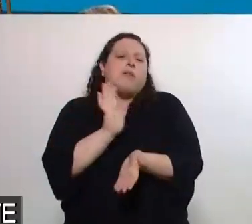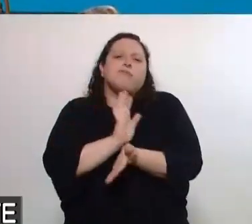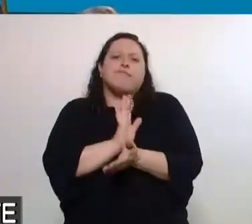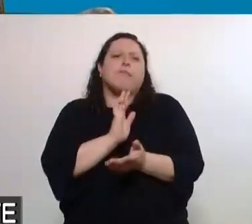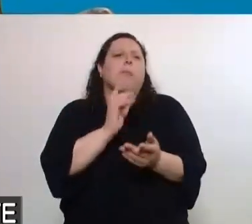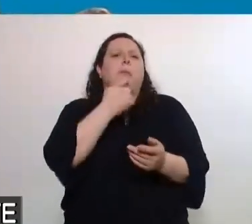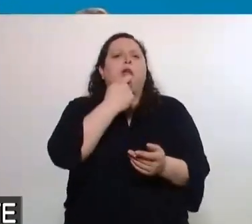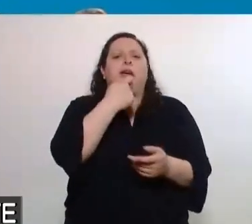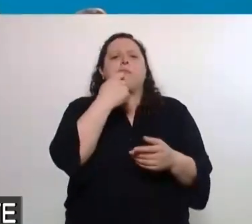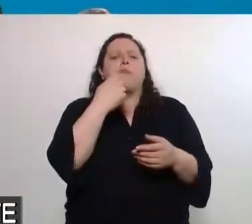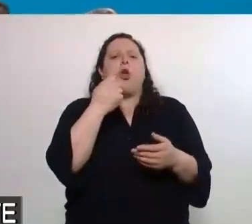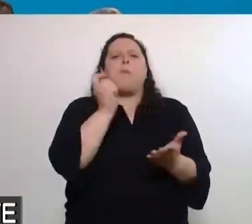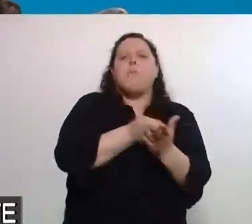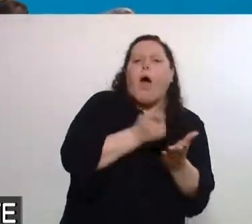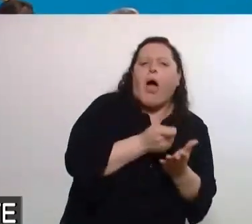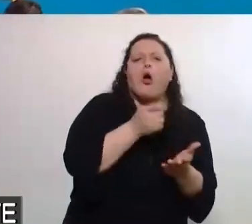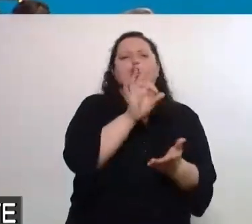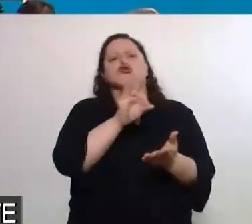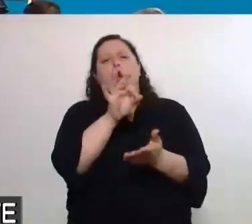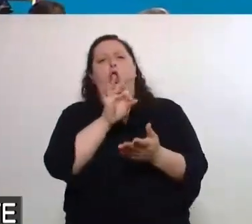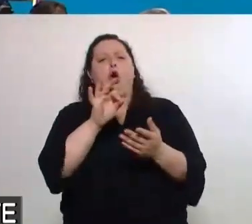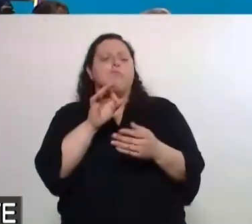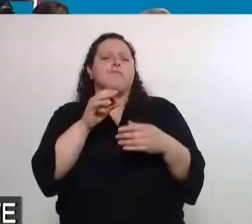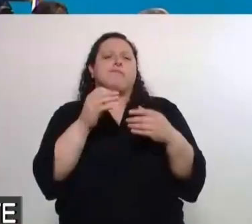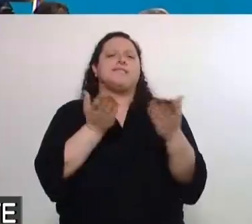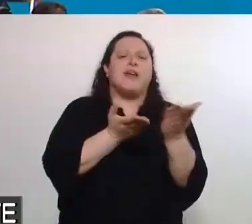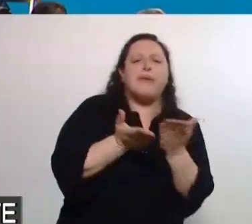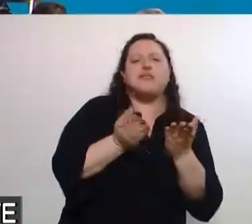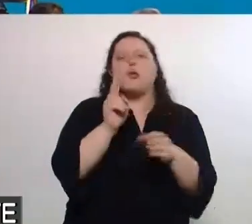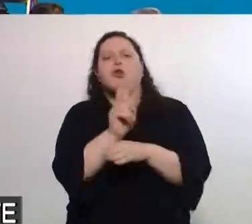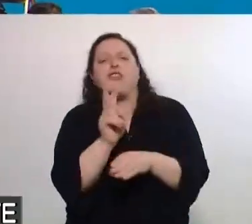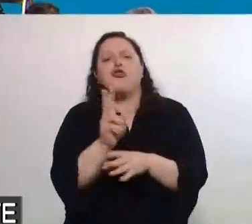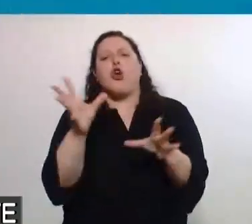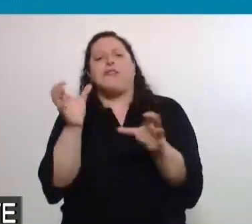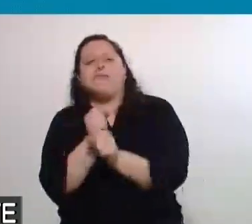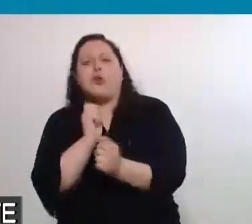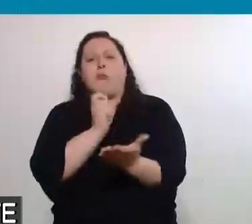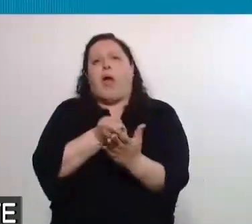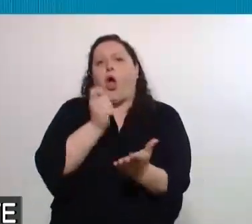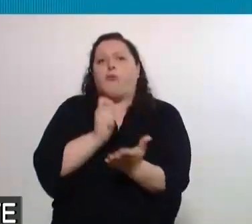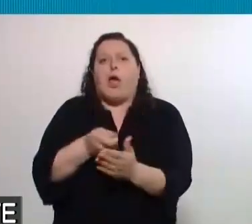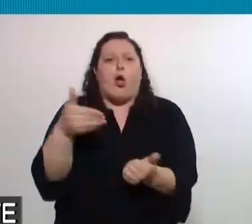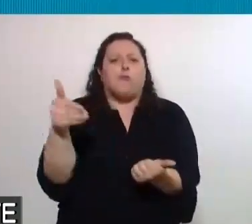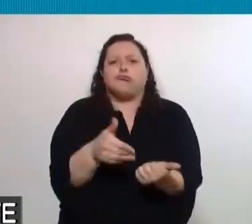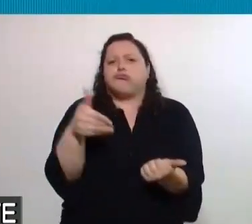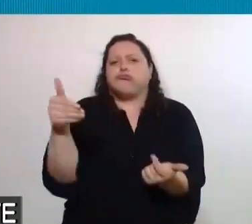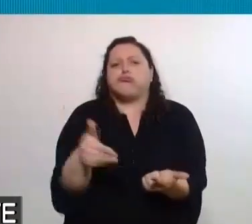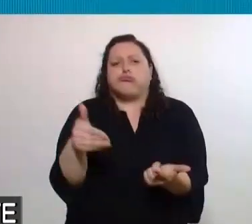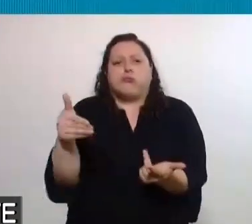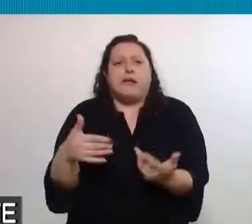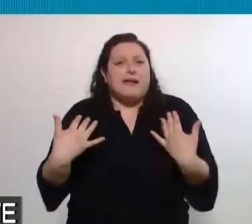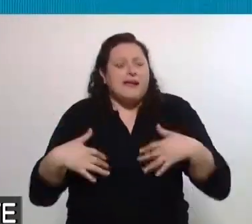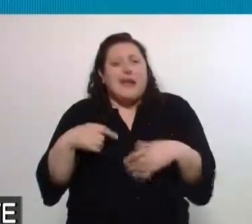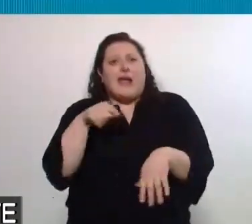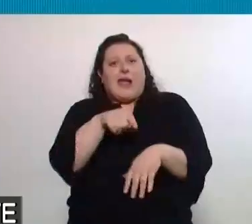pagos de las tareas de cuidado, los pagos de protección, los pagos de transporte, y eso es falta de trazabilidad